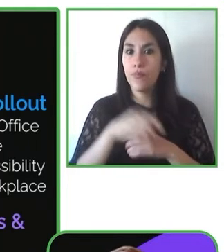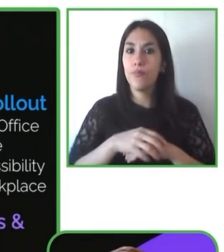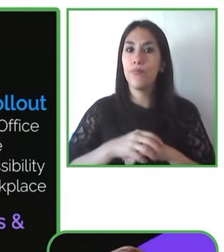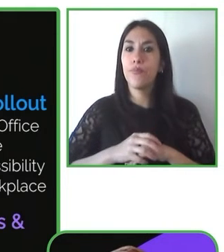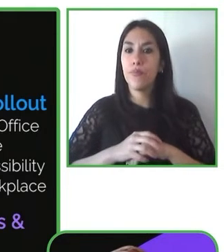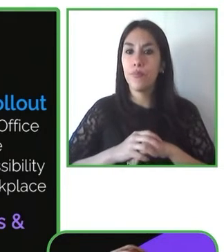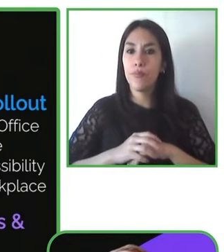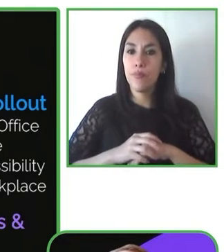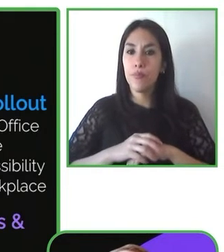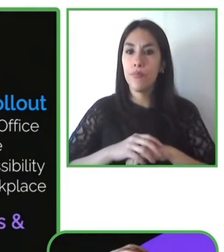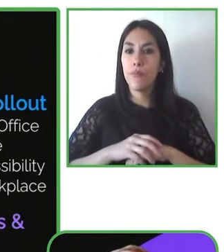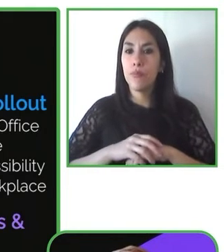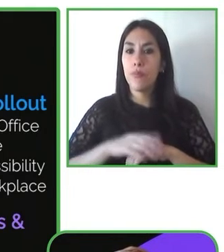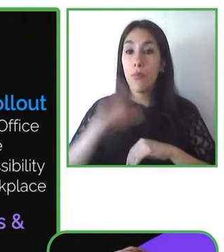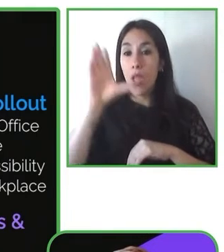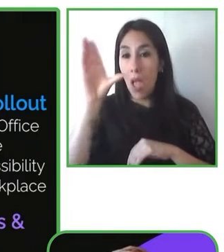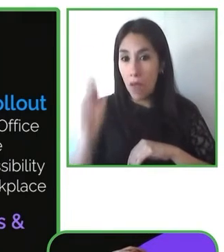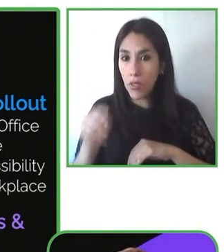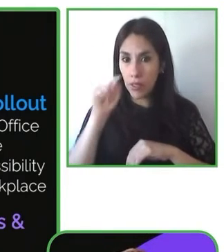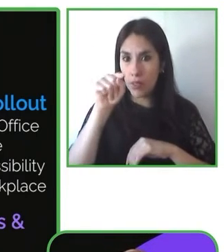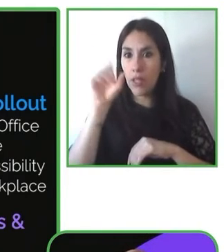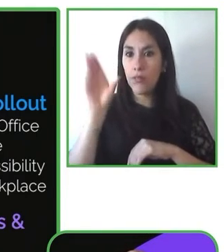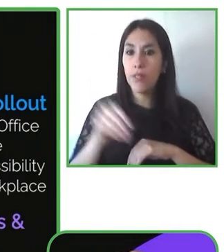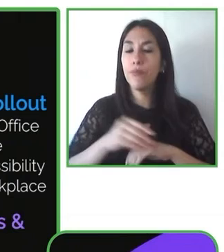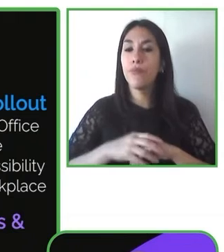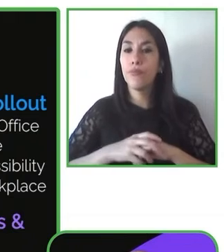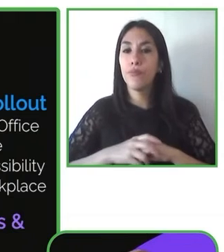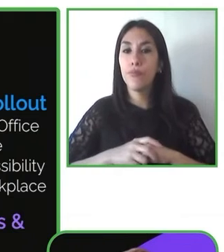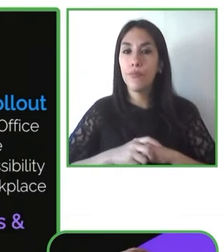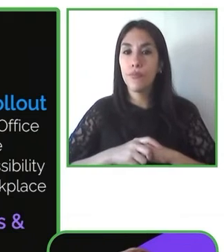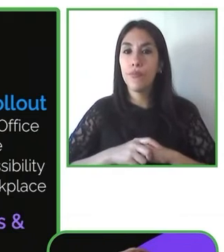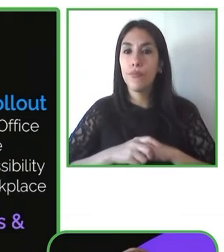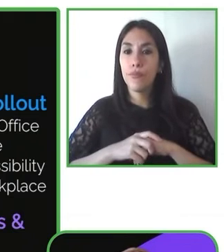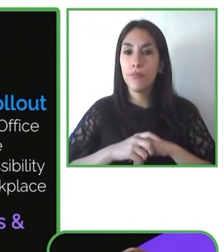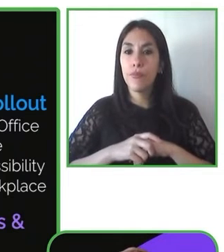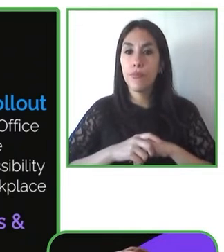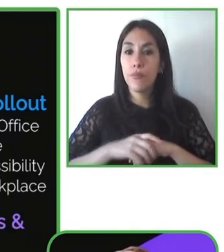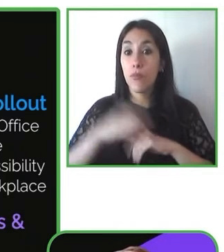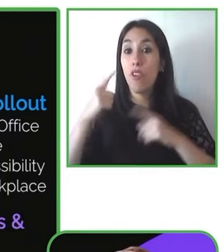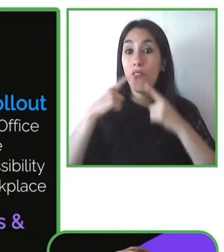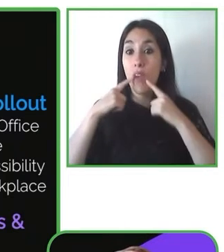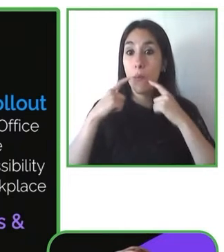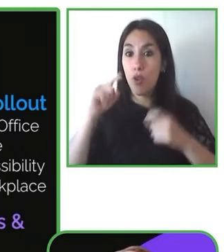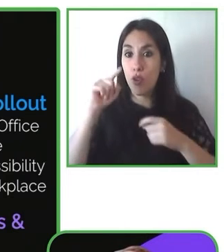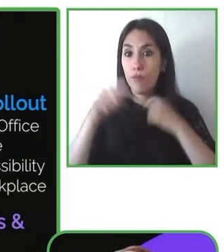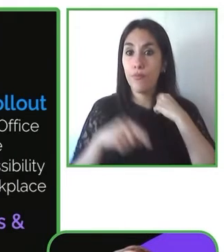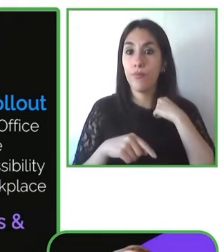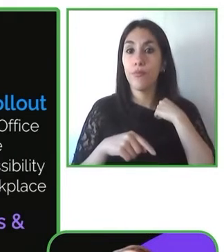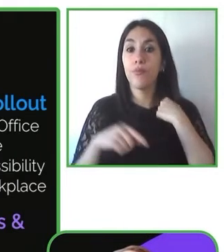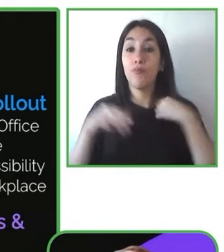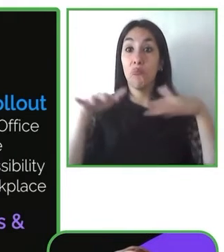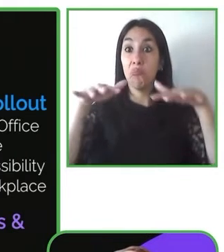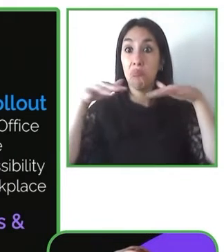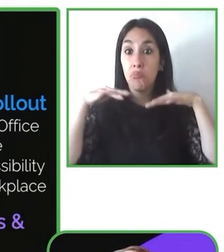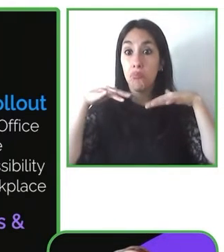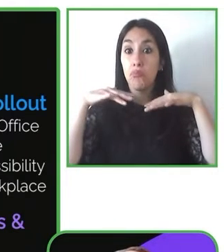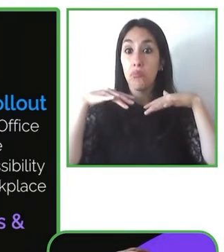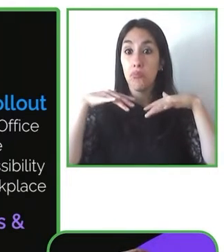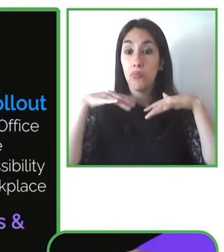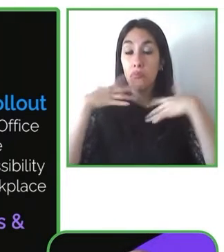días de eventos de conciencia de accesibilidad como socio global. También